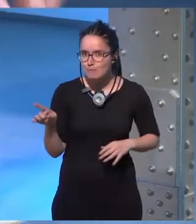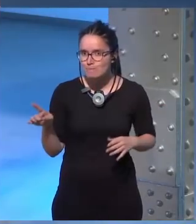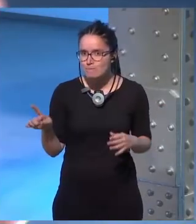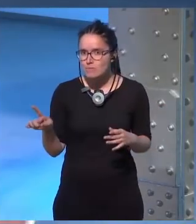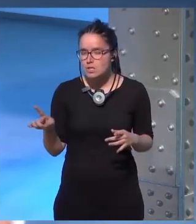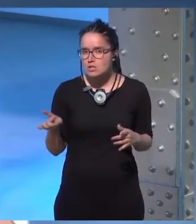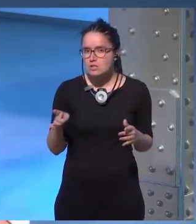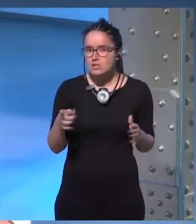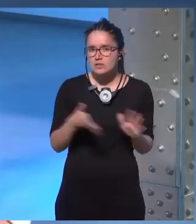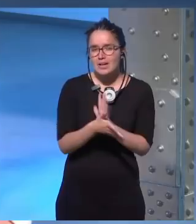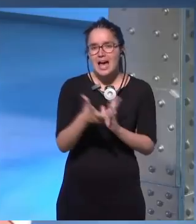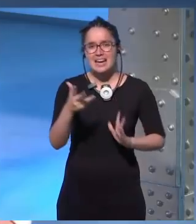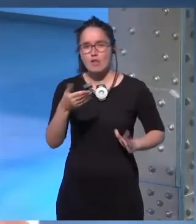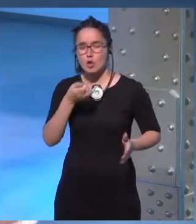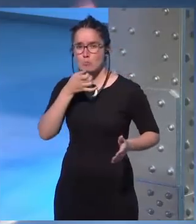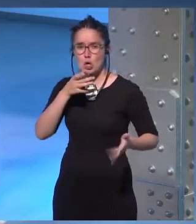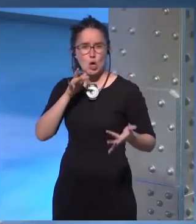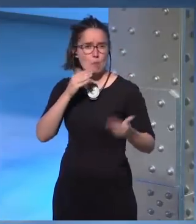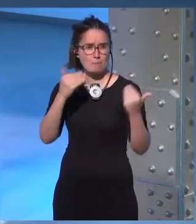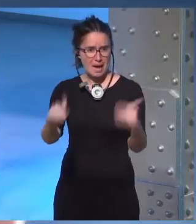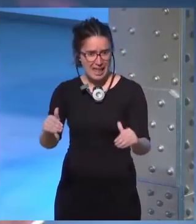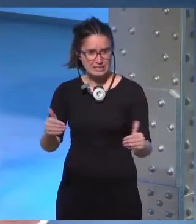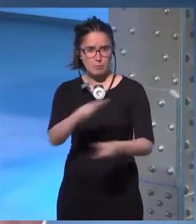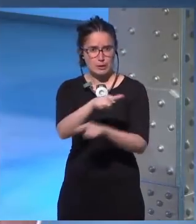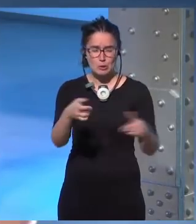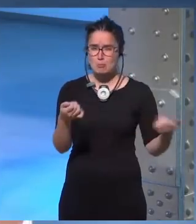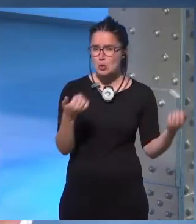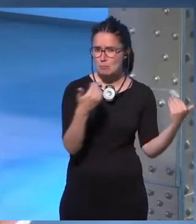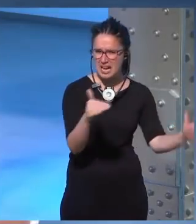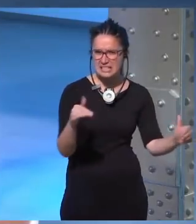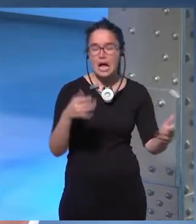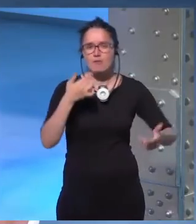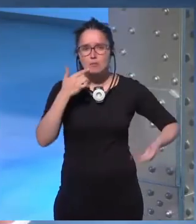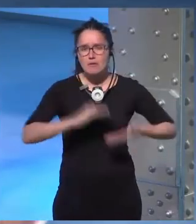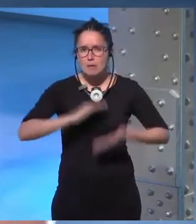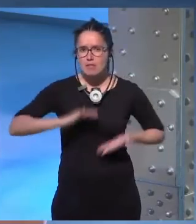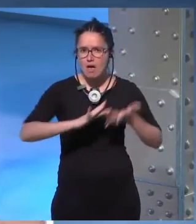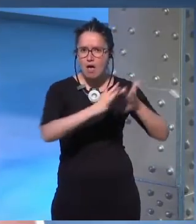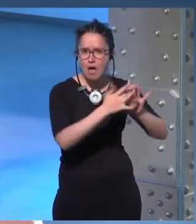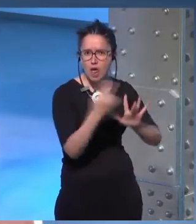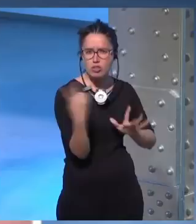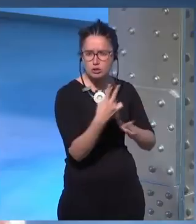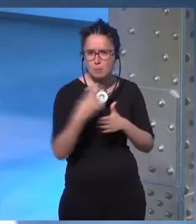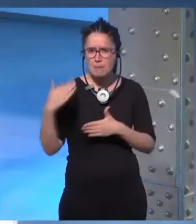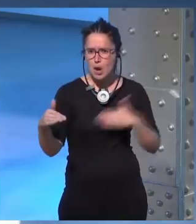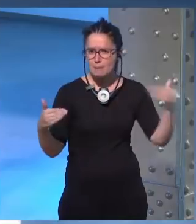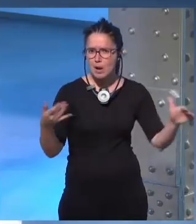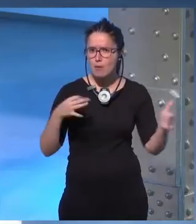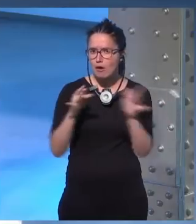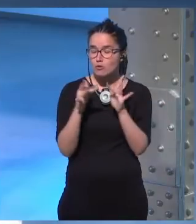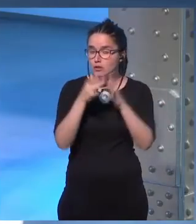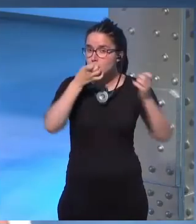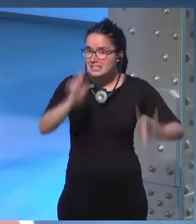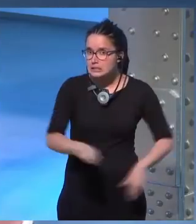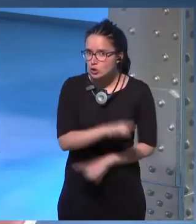es sobre relaciones un poco enfermizas personas un poco enfermizas y ver si son capaces de relacionarse entre ellas pero son temas